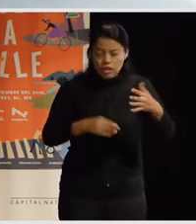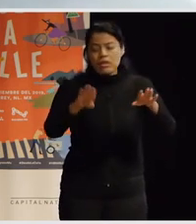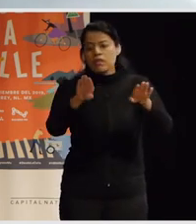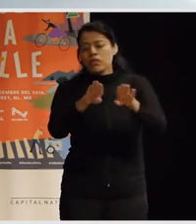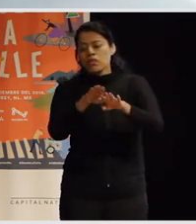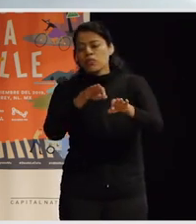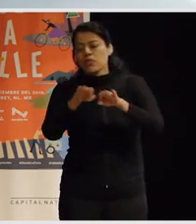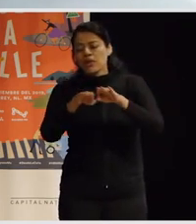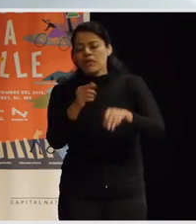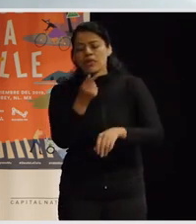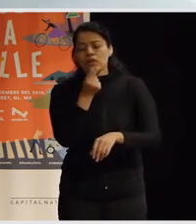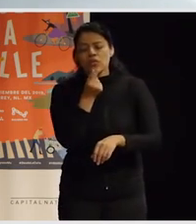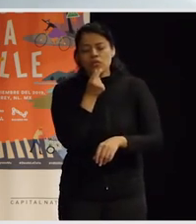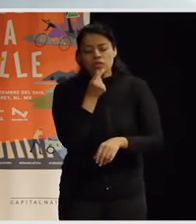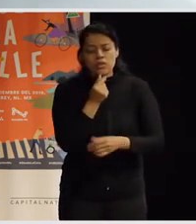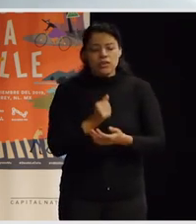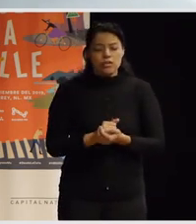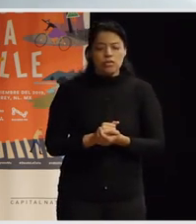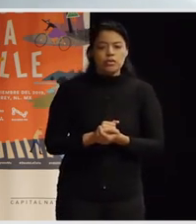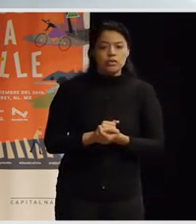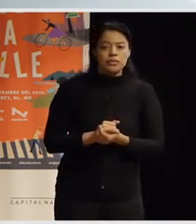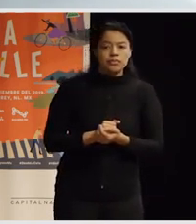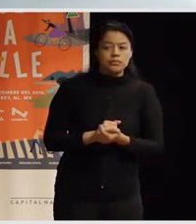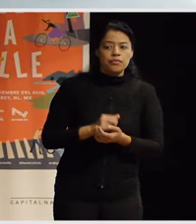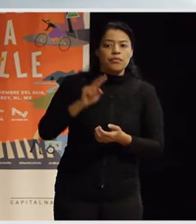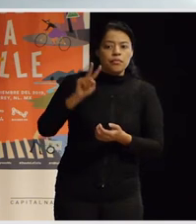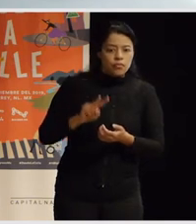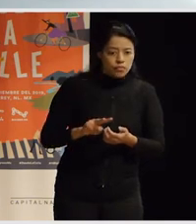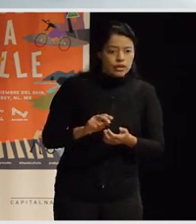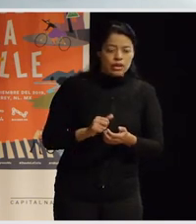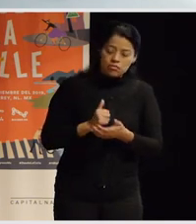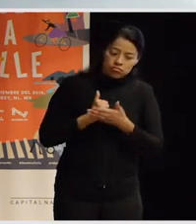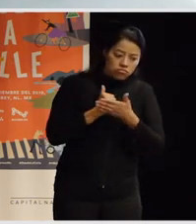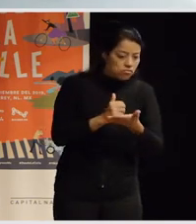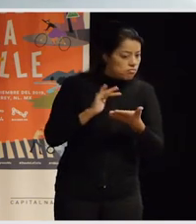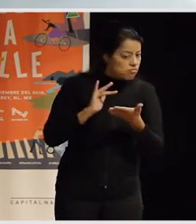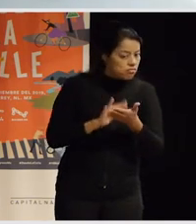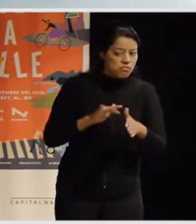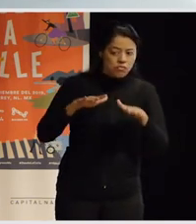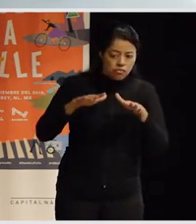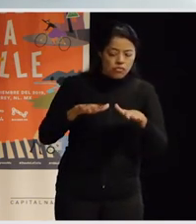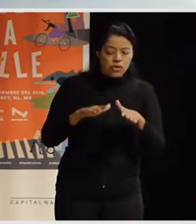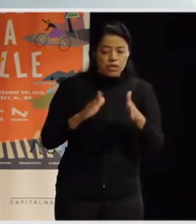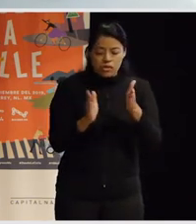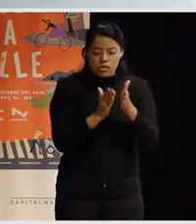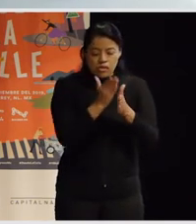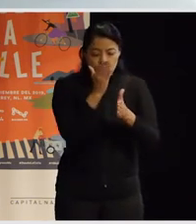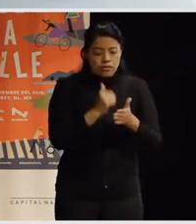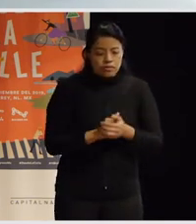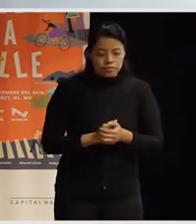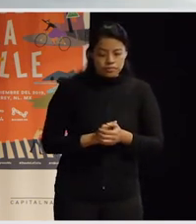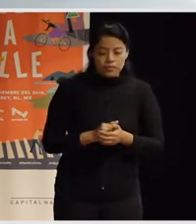con la infancia y es realmente dándoles una agencia brutal, ¿no? O en realidad, en su estructura, los niños y las